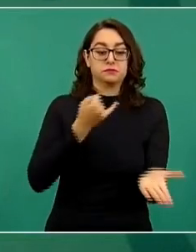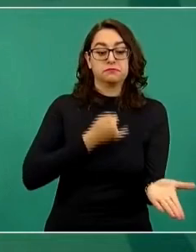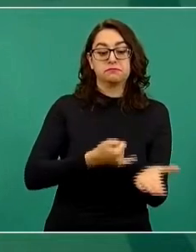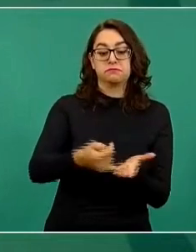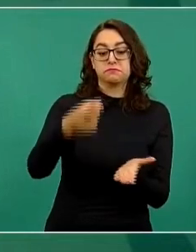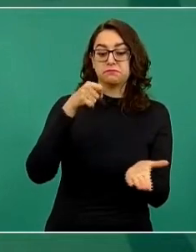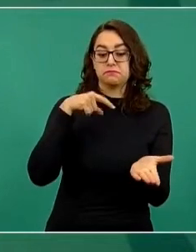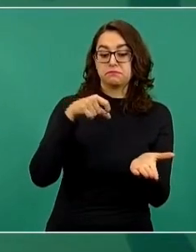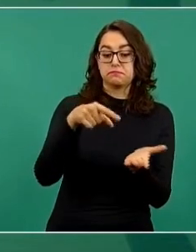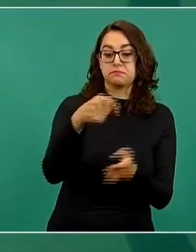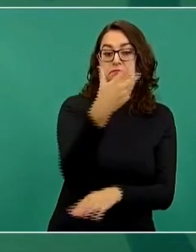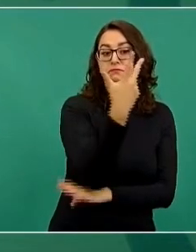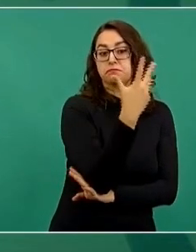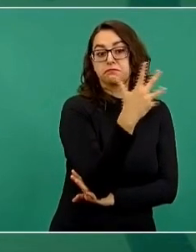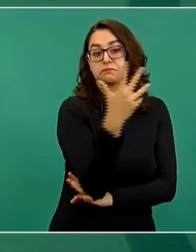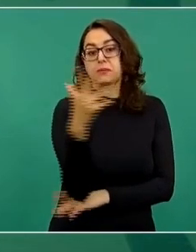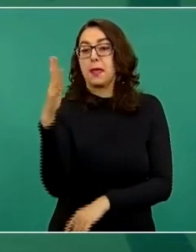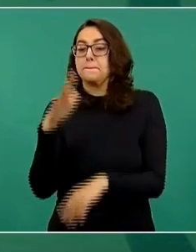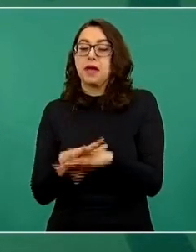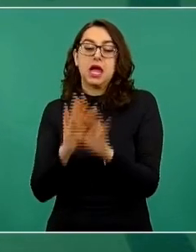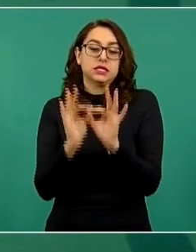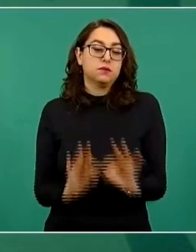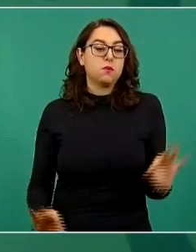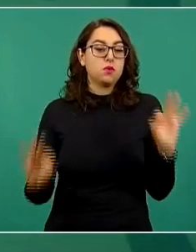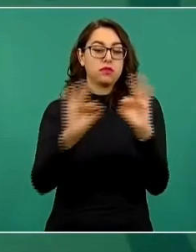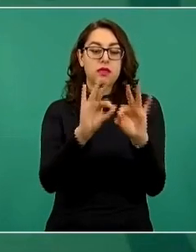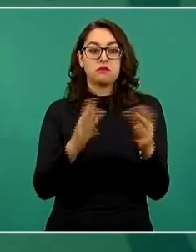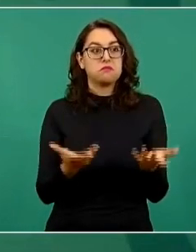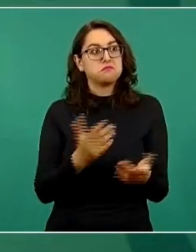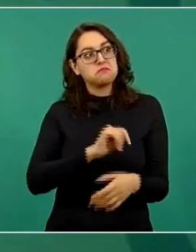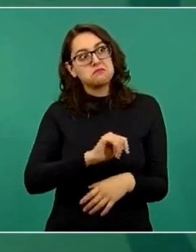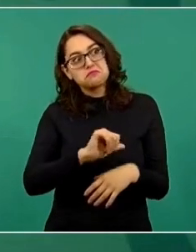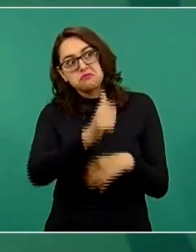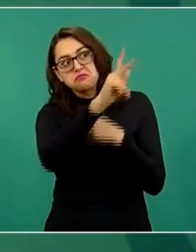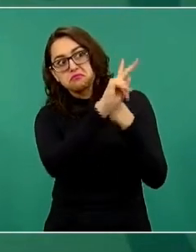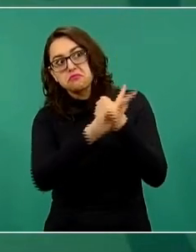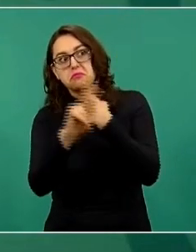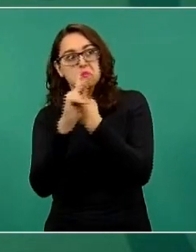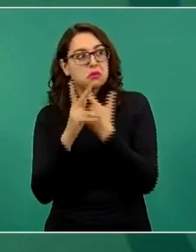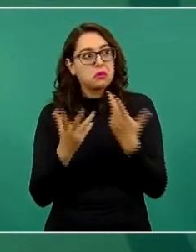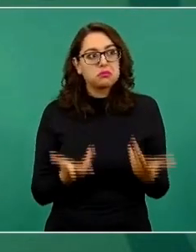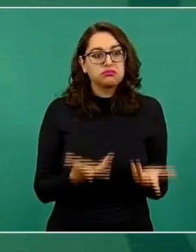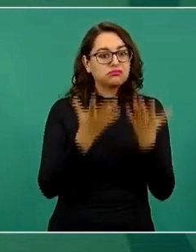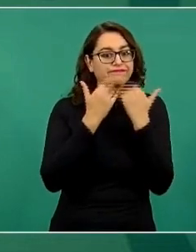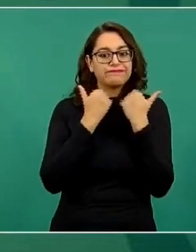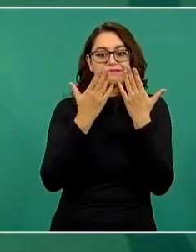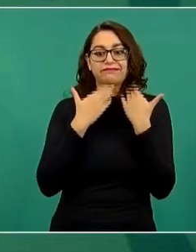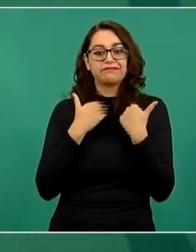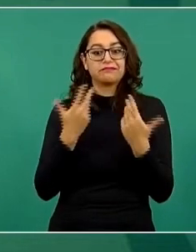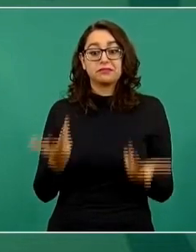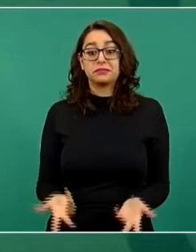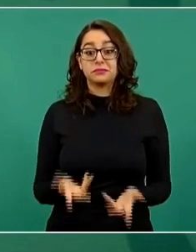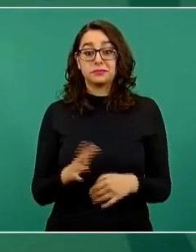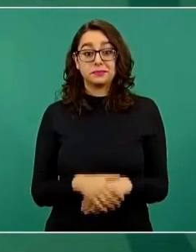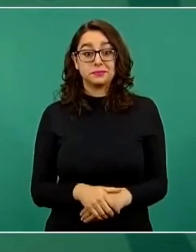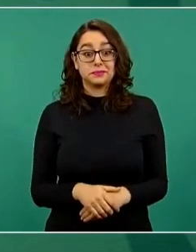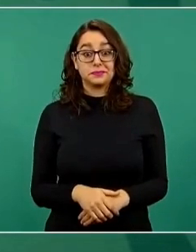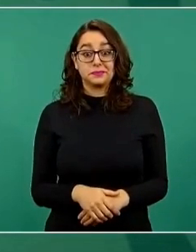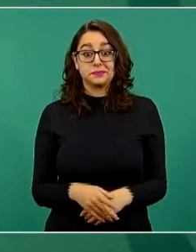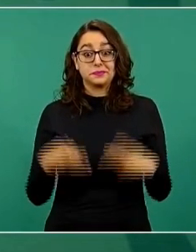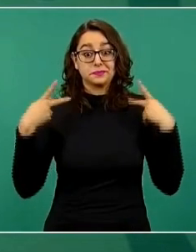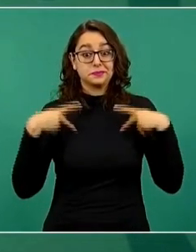que no les gusta a los ambientalistas